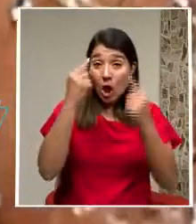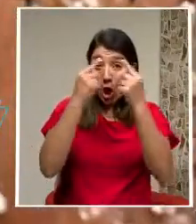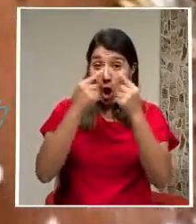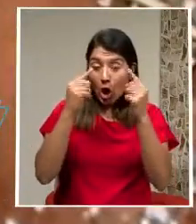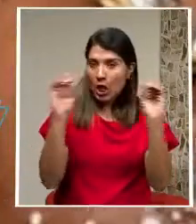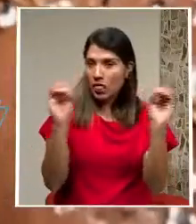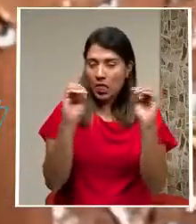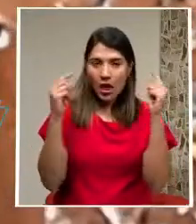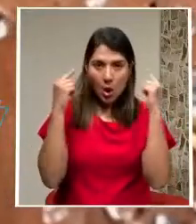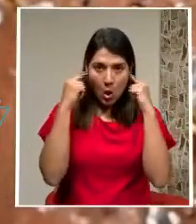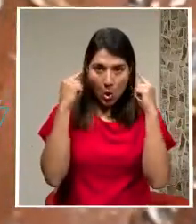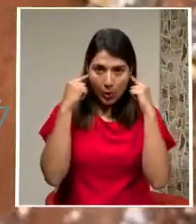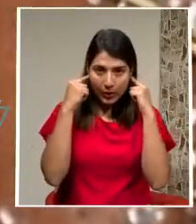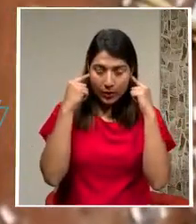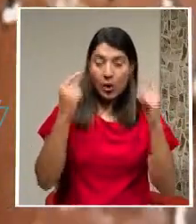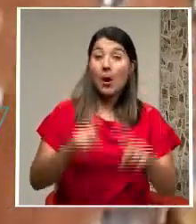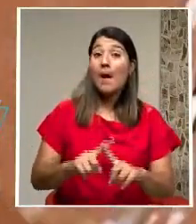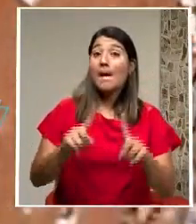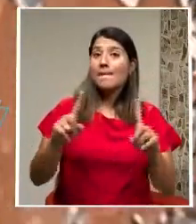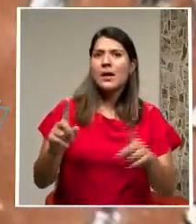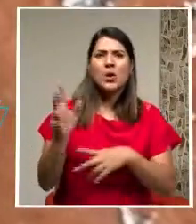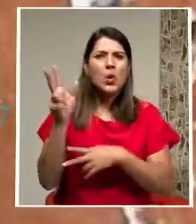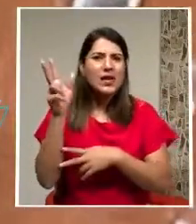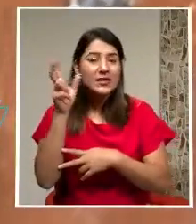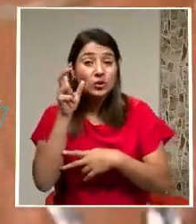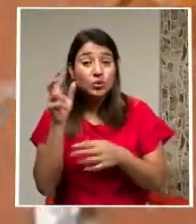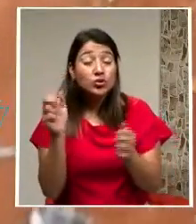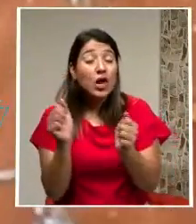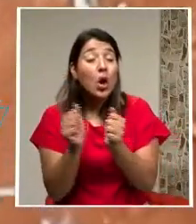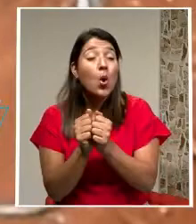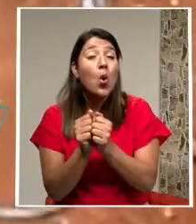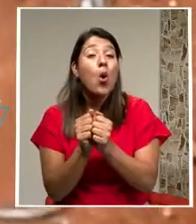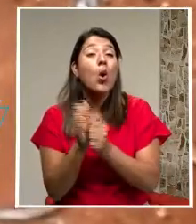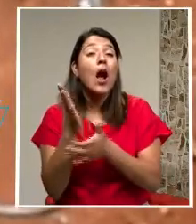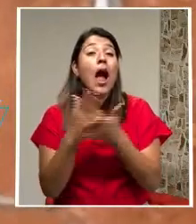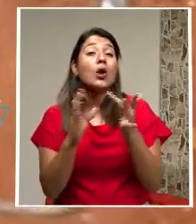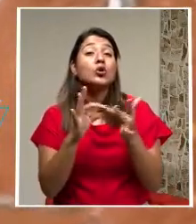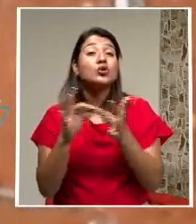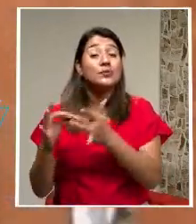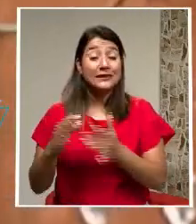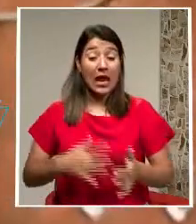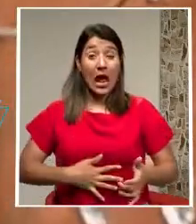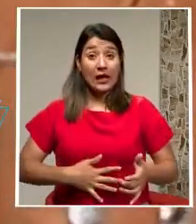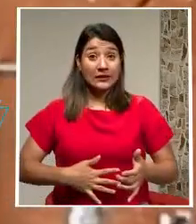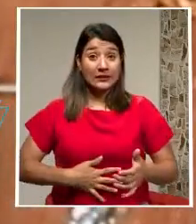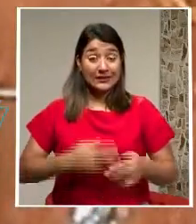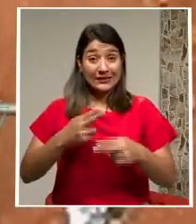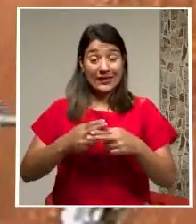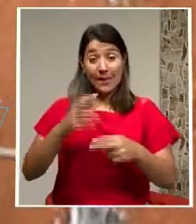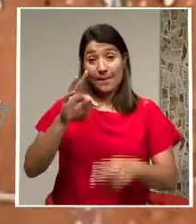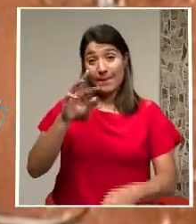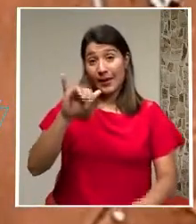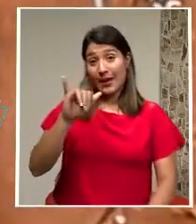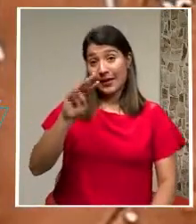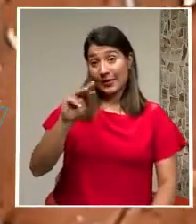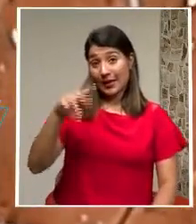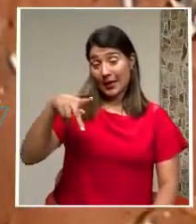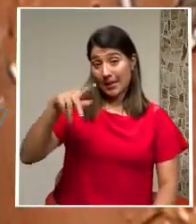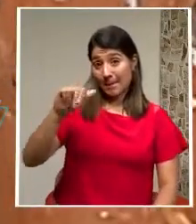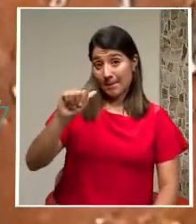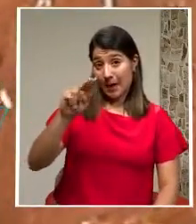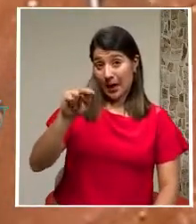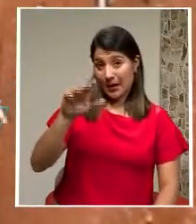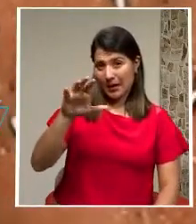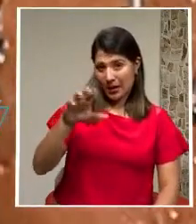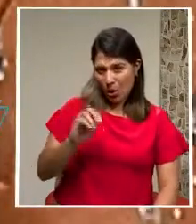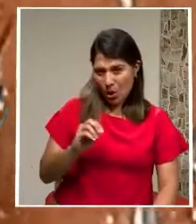oído Sin embargo Escuchan con un órgano especial En su abdomen Llamado timpánico Su característico sonido O